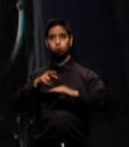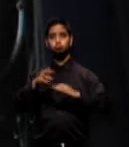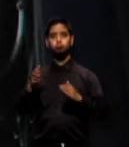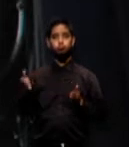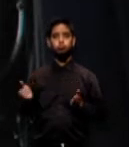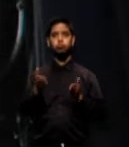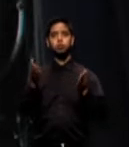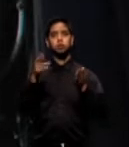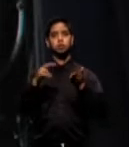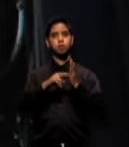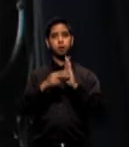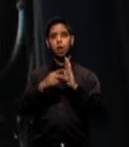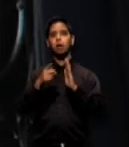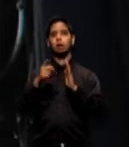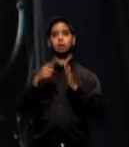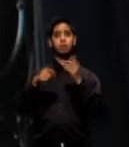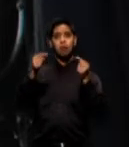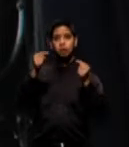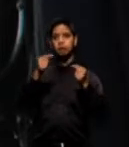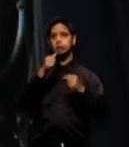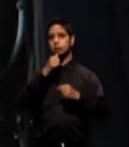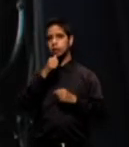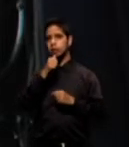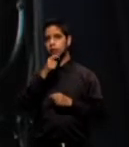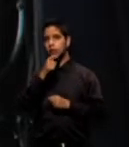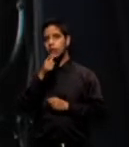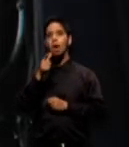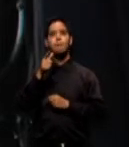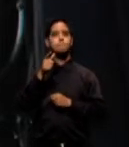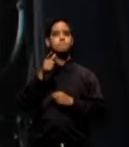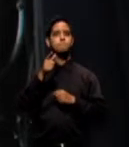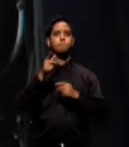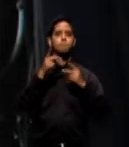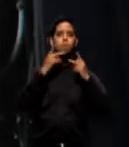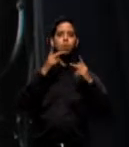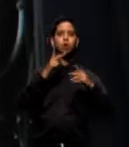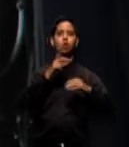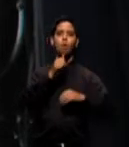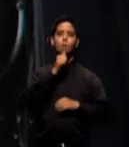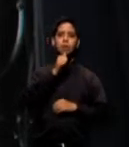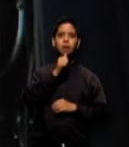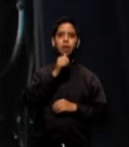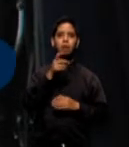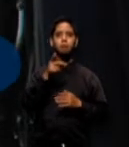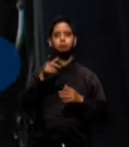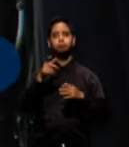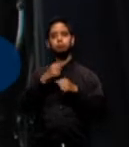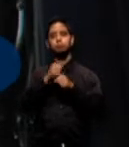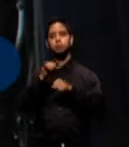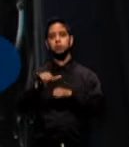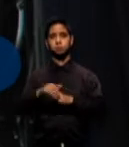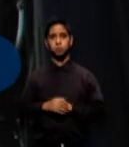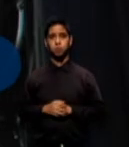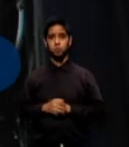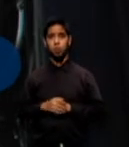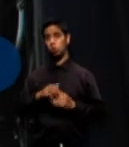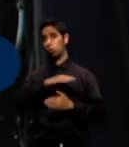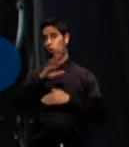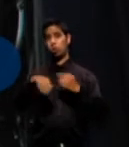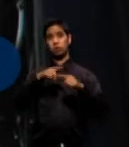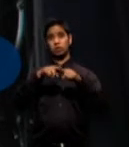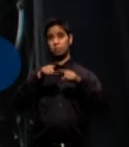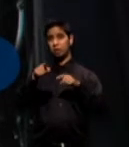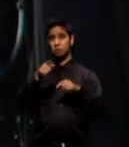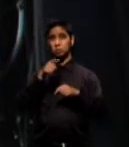modelo de alianzas público-privadas. Así que el desarrollo de la infraestructura de la infraestructura en Puerto Rico en el próximo futuro dependerá de las partencias privadas públicas